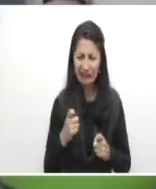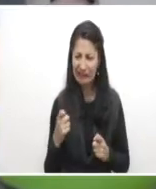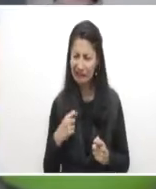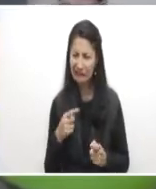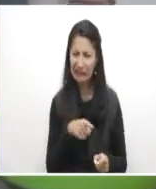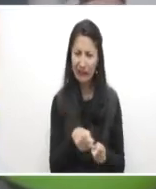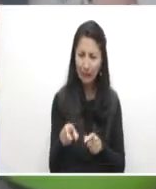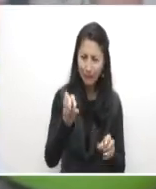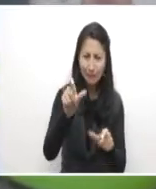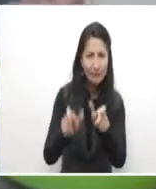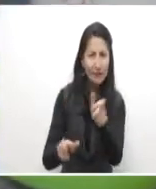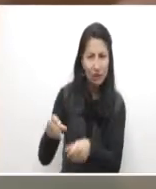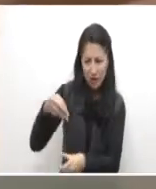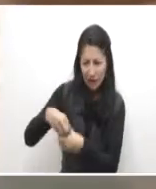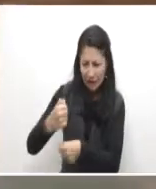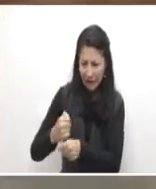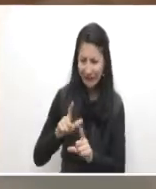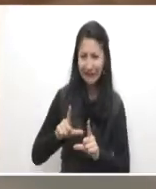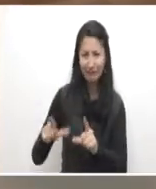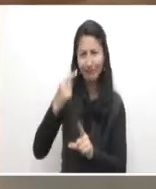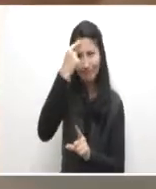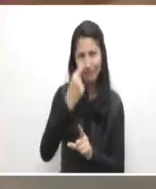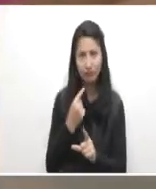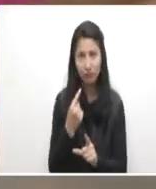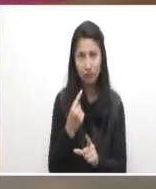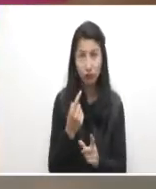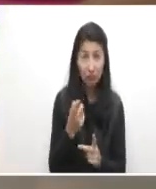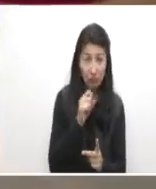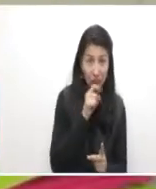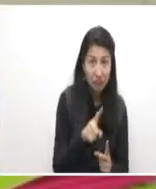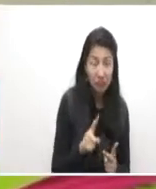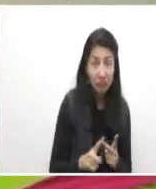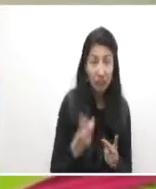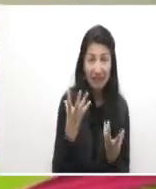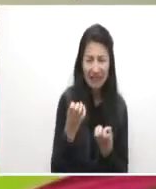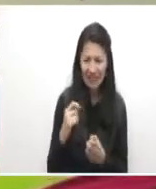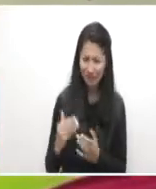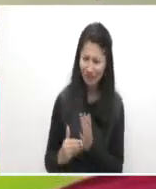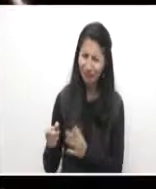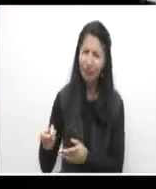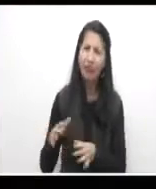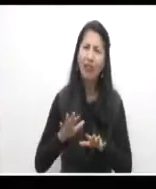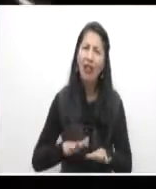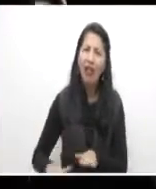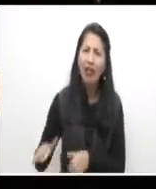.edu